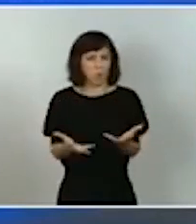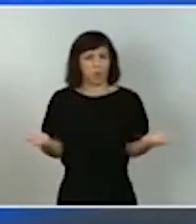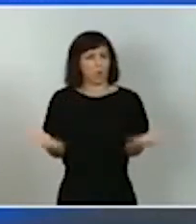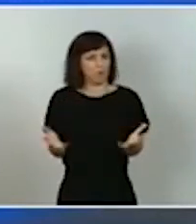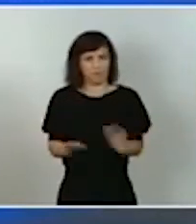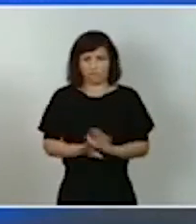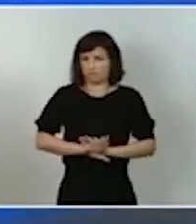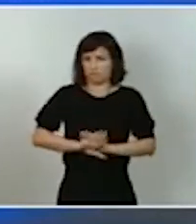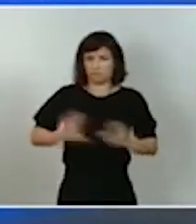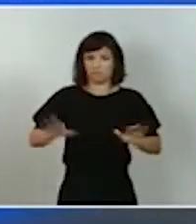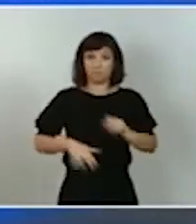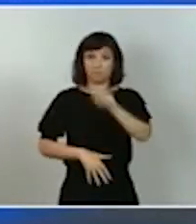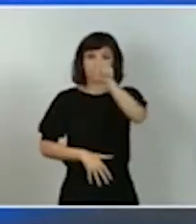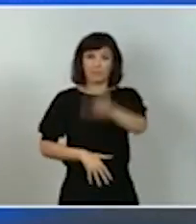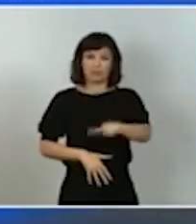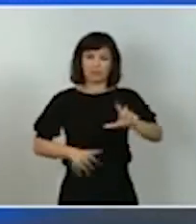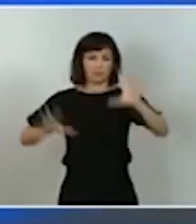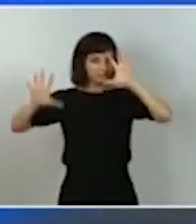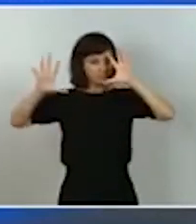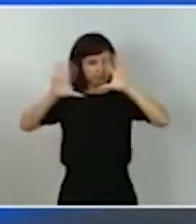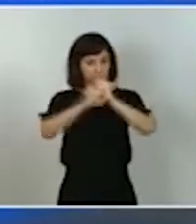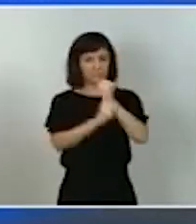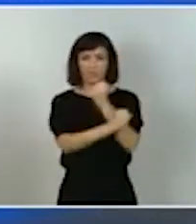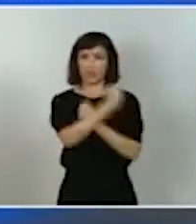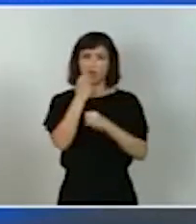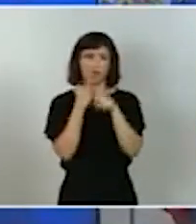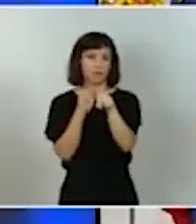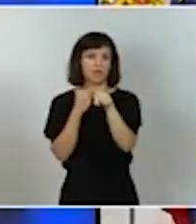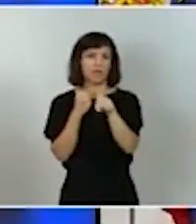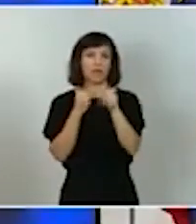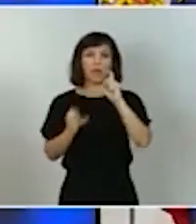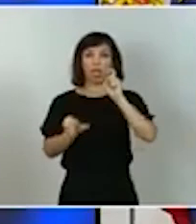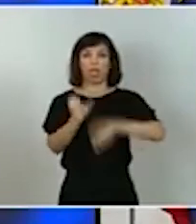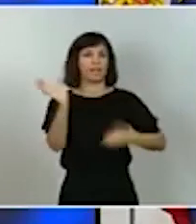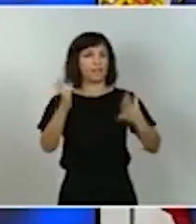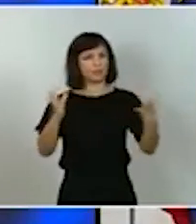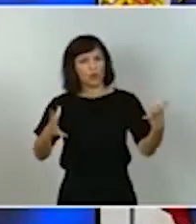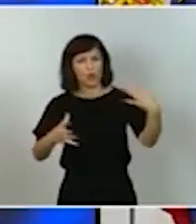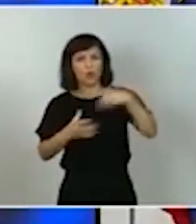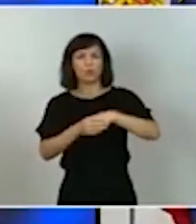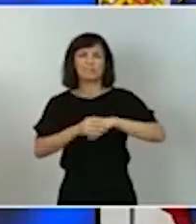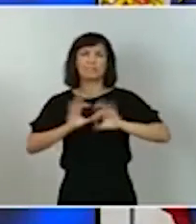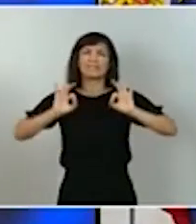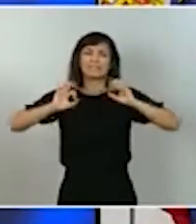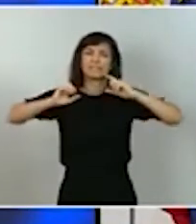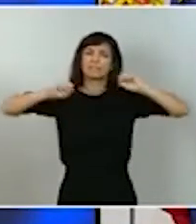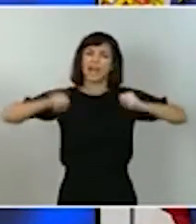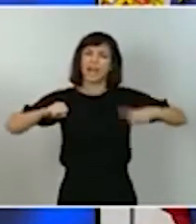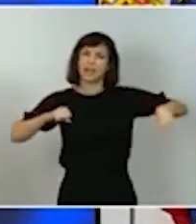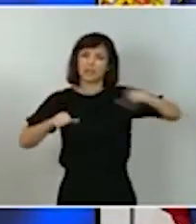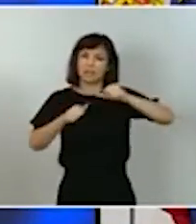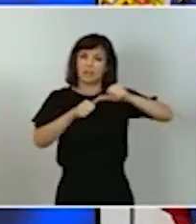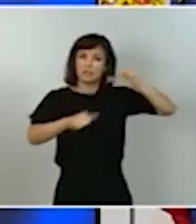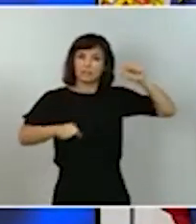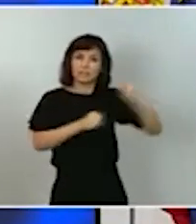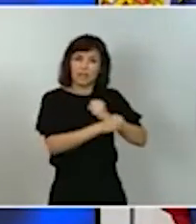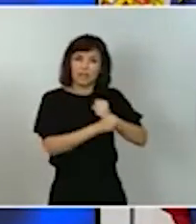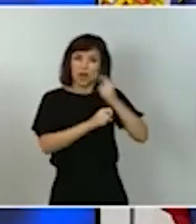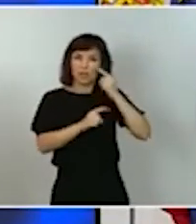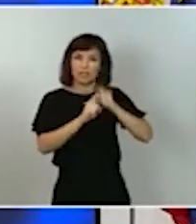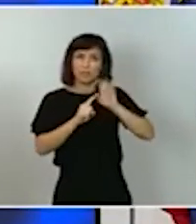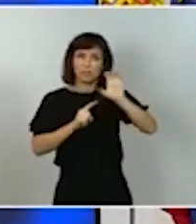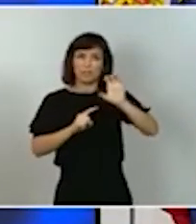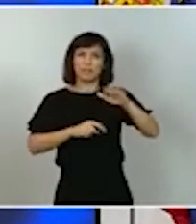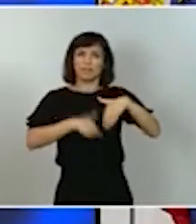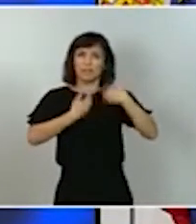personas en el centro de la economía asegurando que nadie quede atrás sobre todo los más mayores que tanto han trabajado por el futuro de nuestro país tenemos